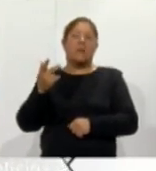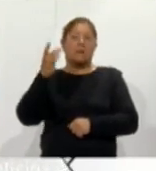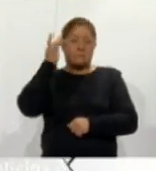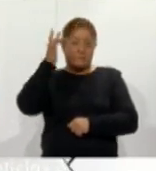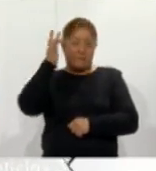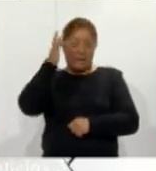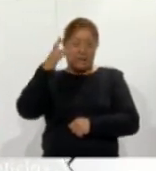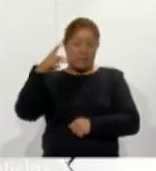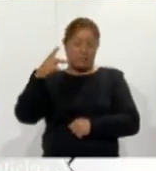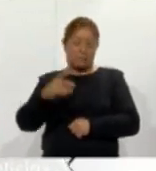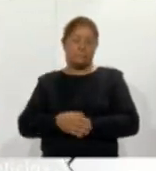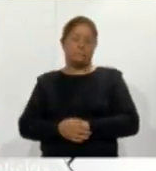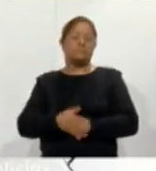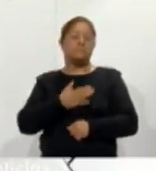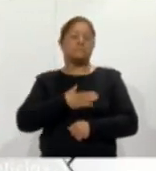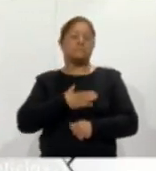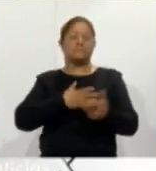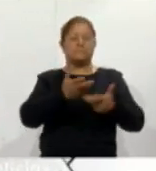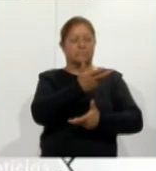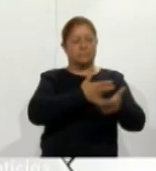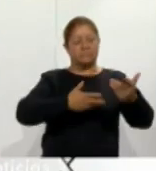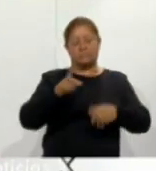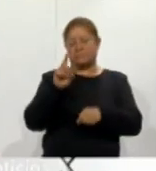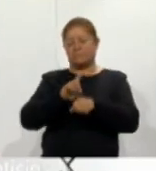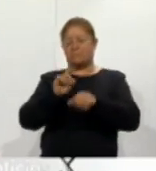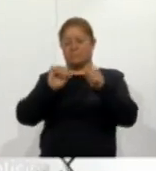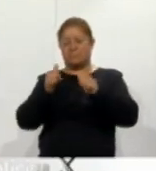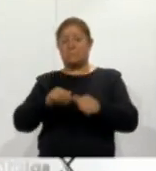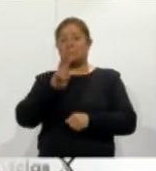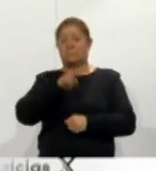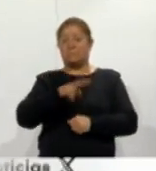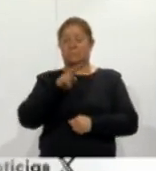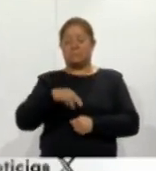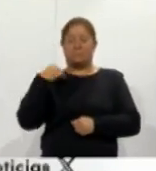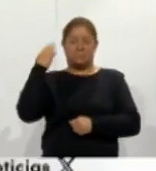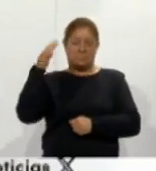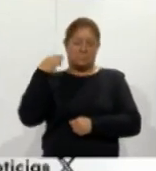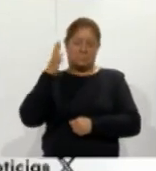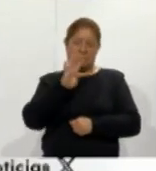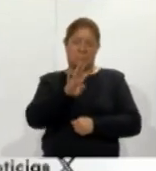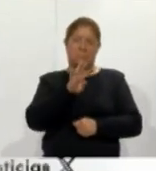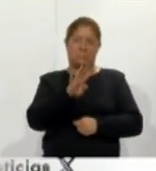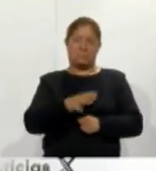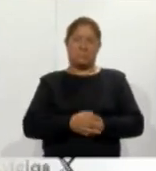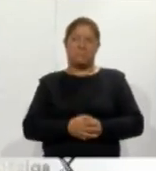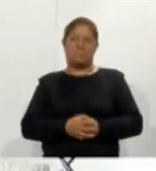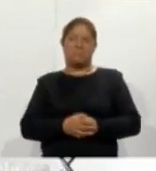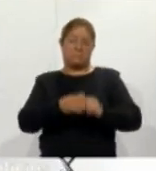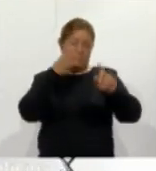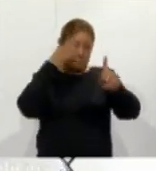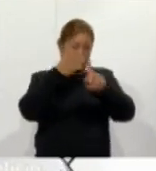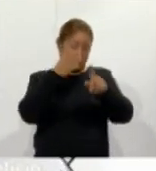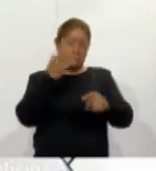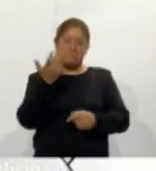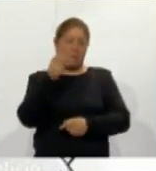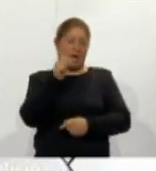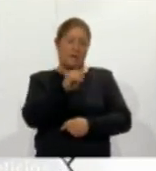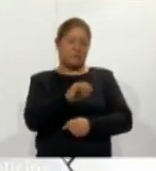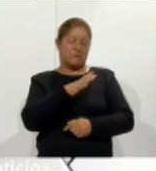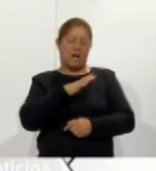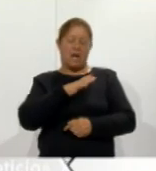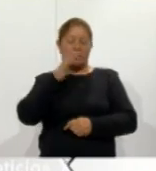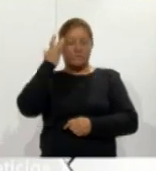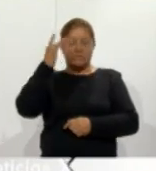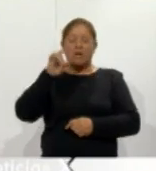compañeros el Día del Artesano que en verdad es el 19 de marzo directamente porque así es San